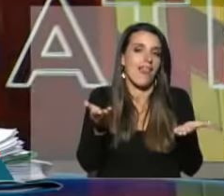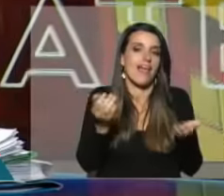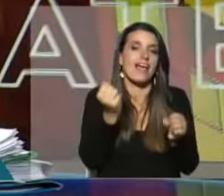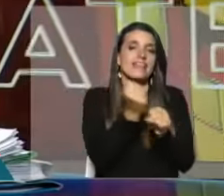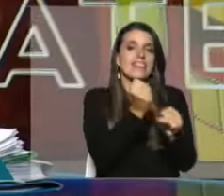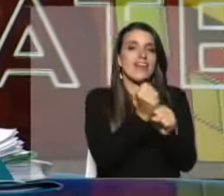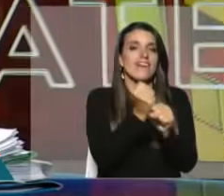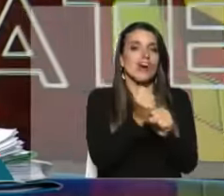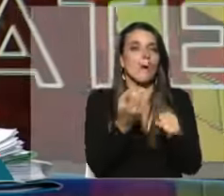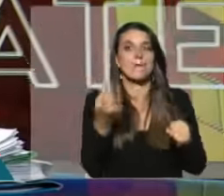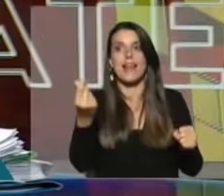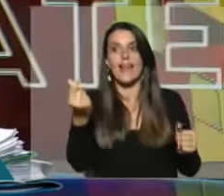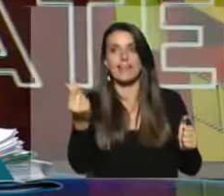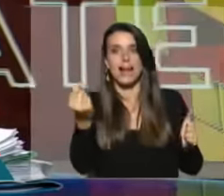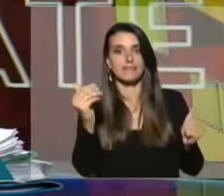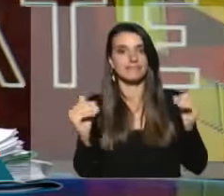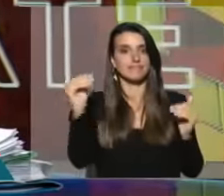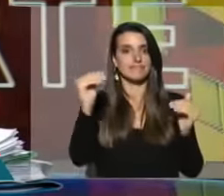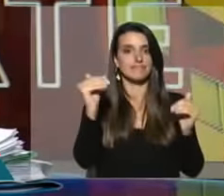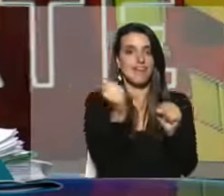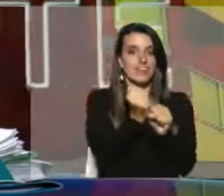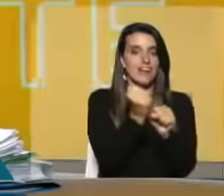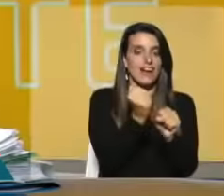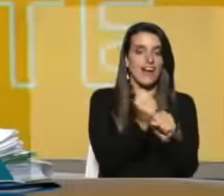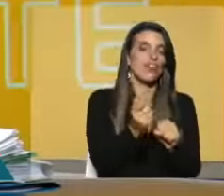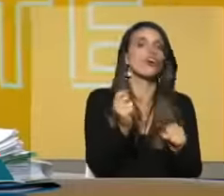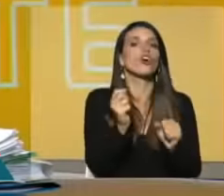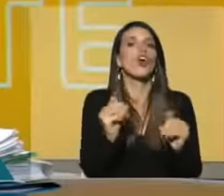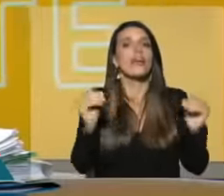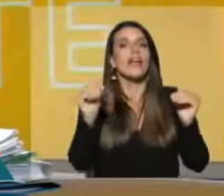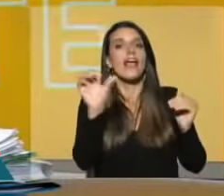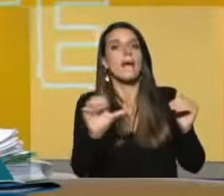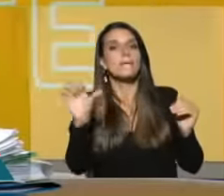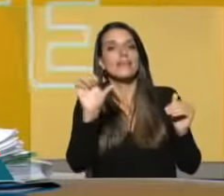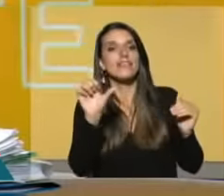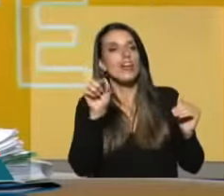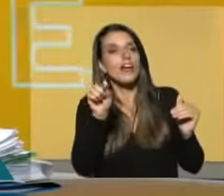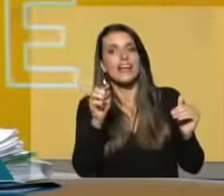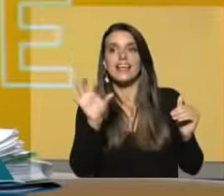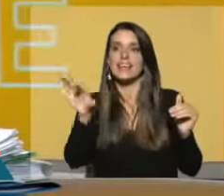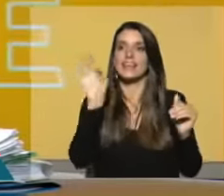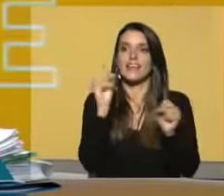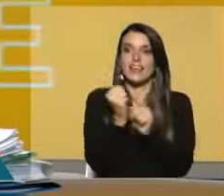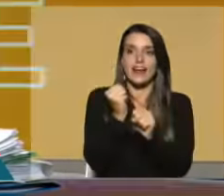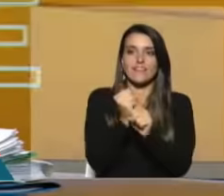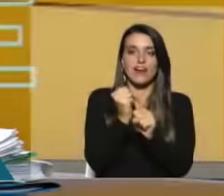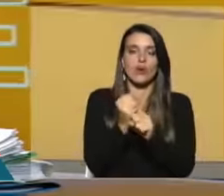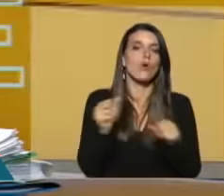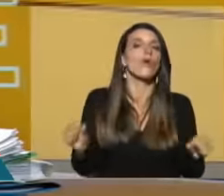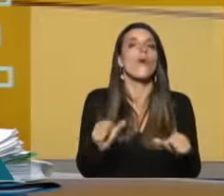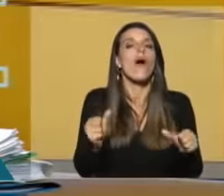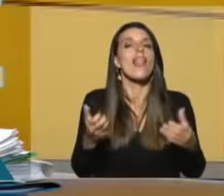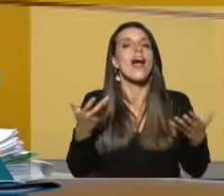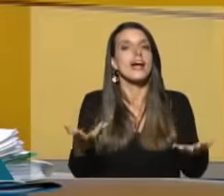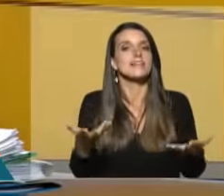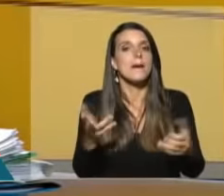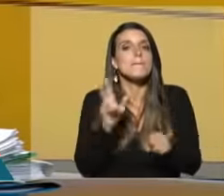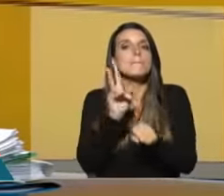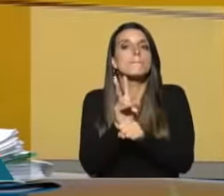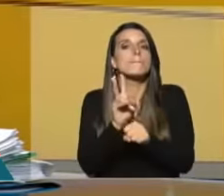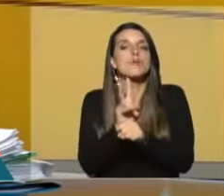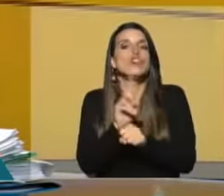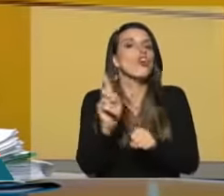trabajo con el capital, al trabajador con el empresario, al que toma el trabajo. Y lo que hacen acá es desproteger